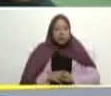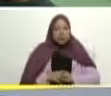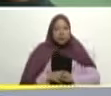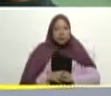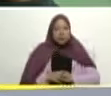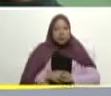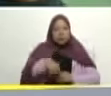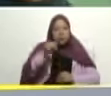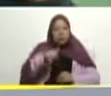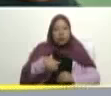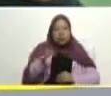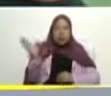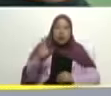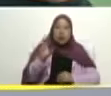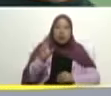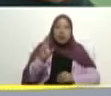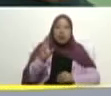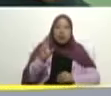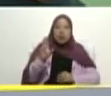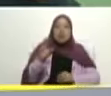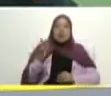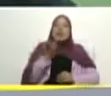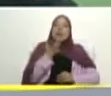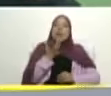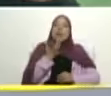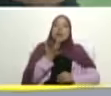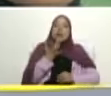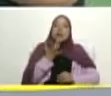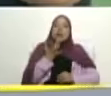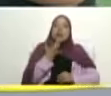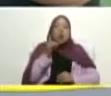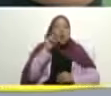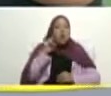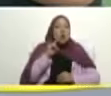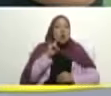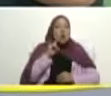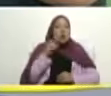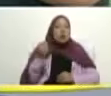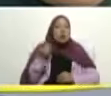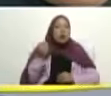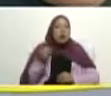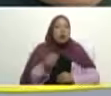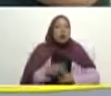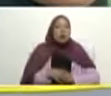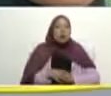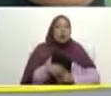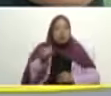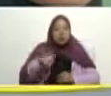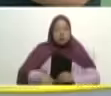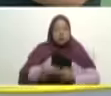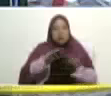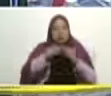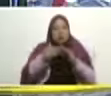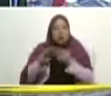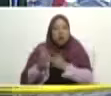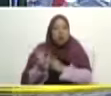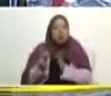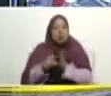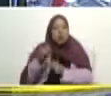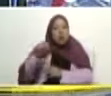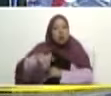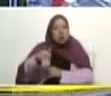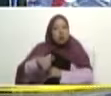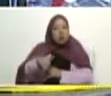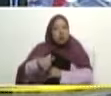aquí en Caracas la maternidad concesión palacio y te criaste ¿dónde? aquí en el barrio Nazareno en el